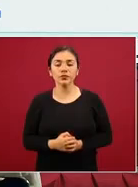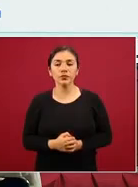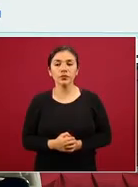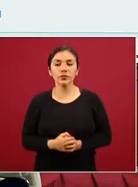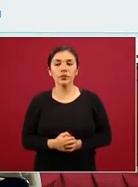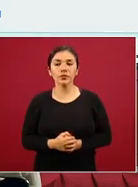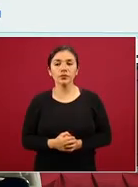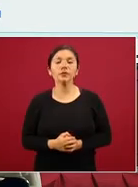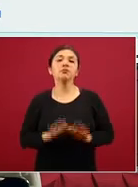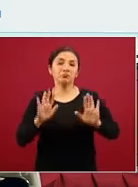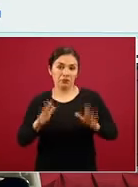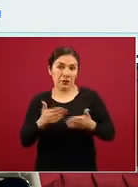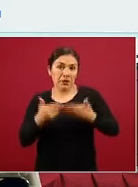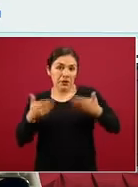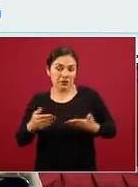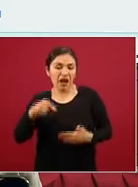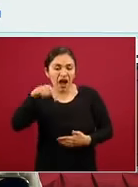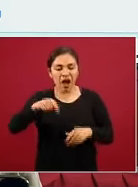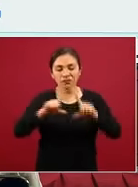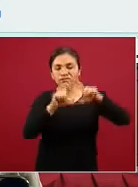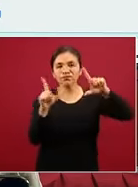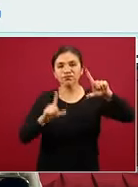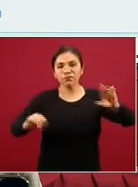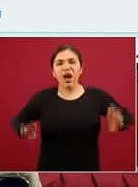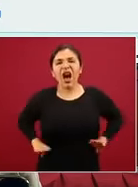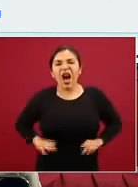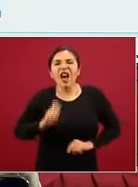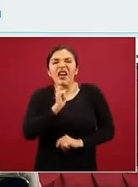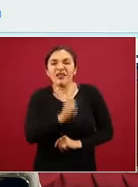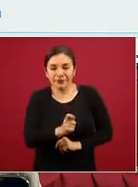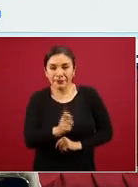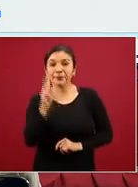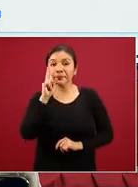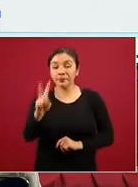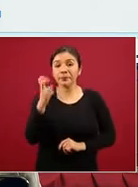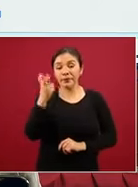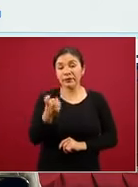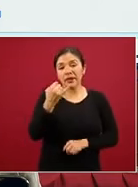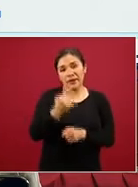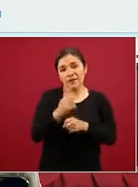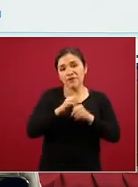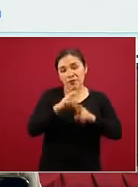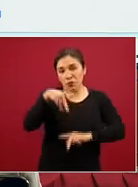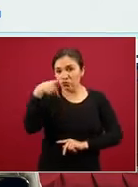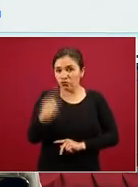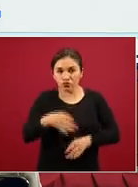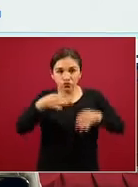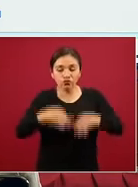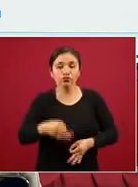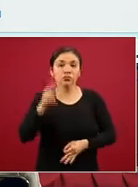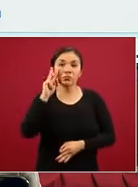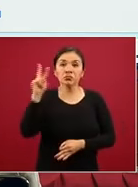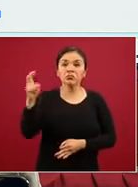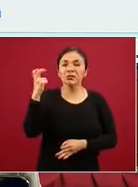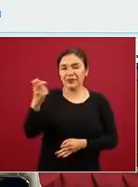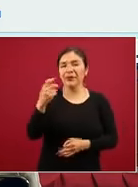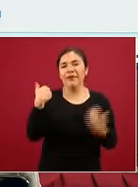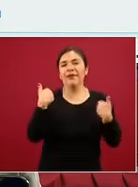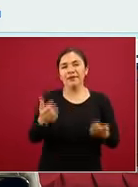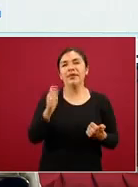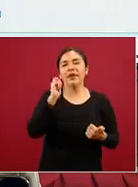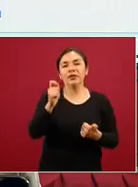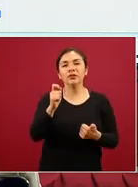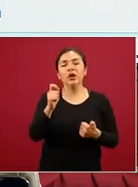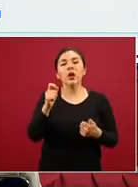Y bien, en el escenario nacional tenemos los datos de nuestro país, tenemos esta gráfica que representa